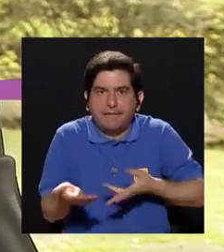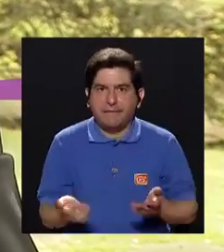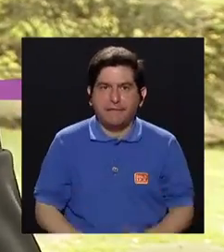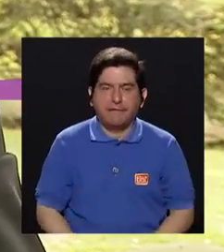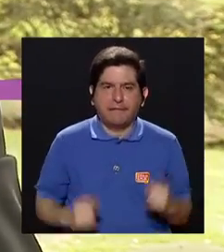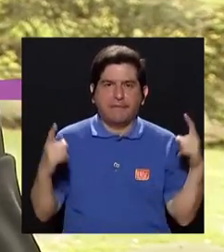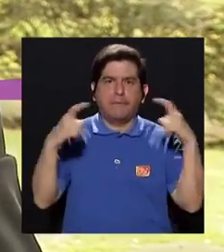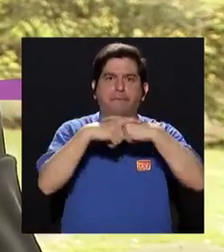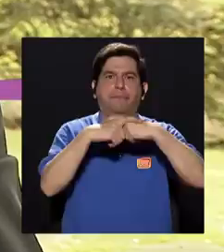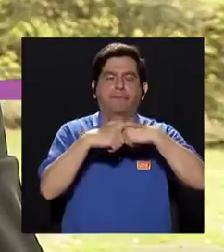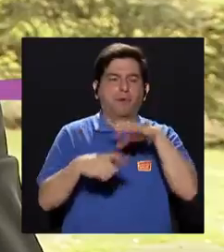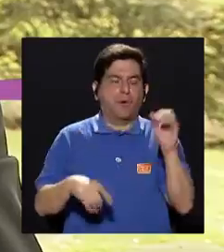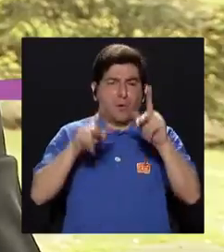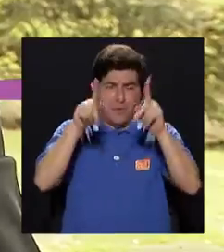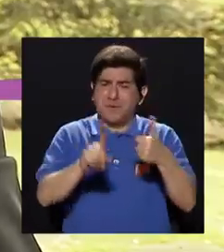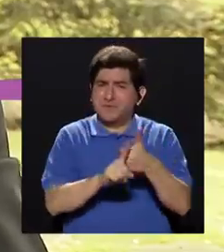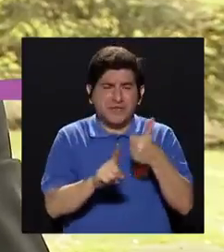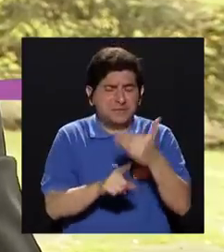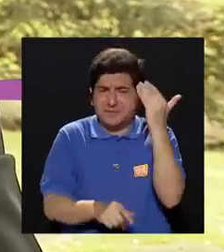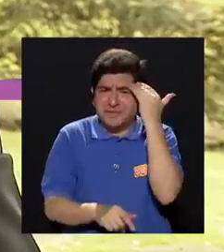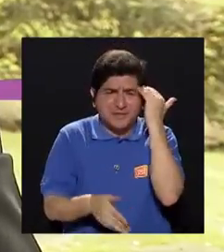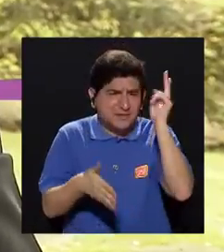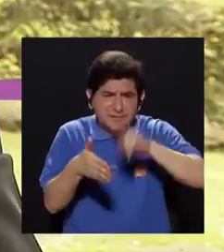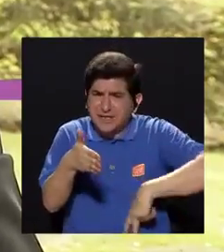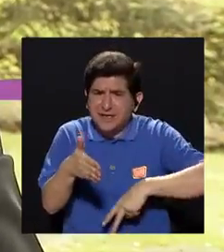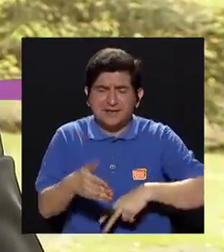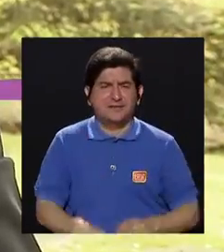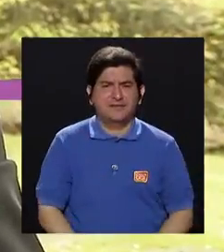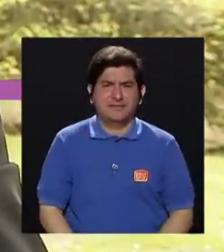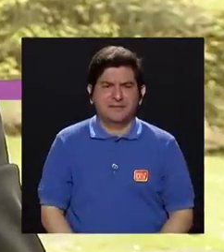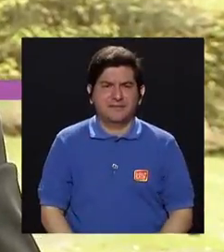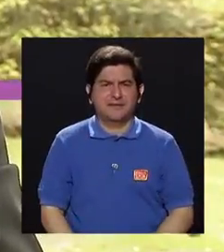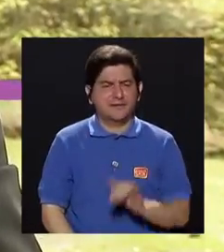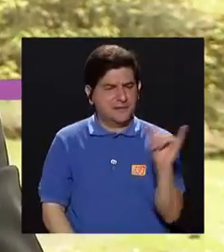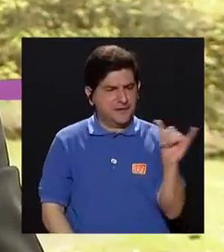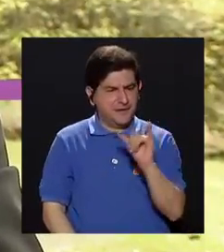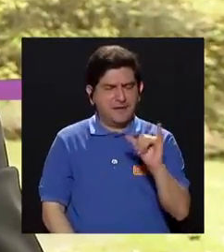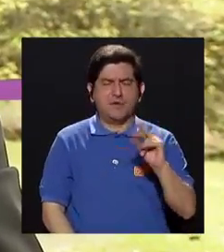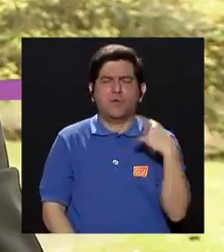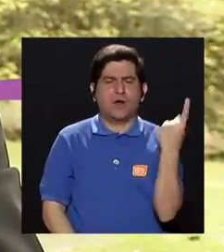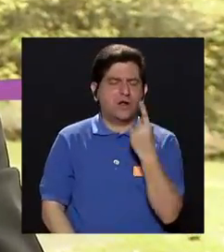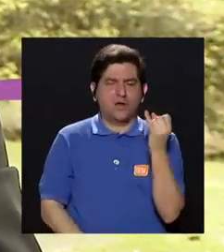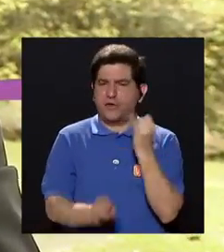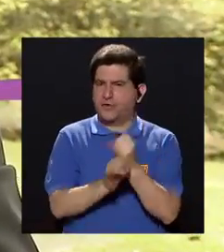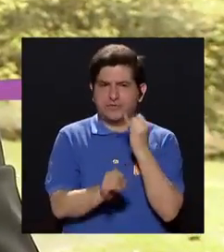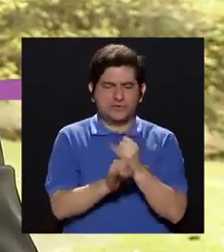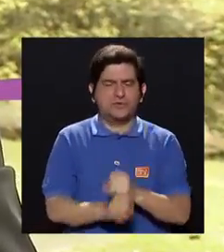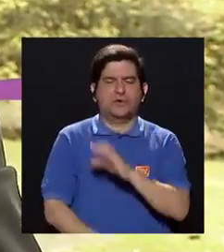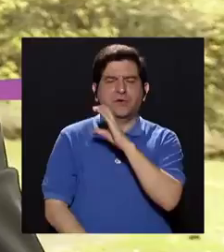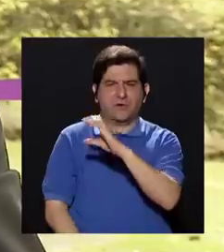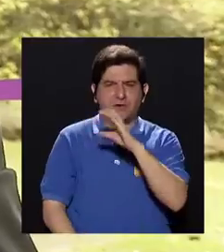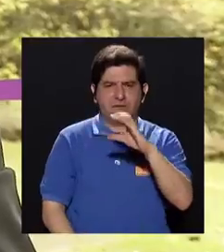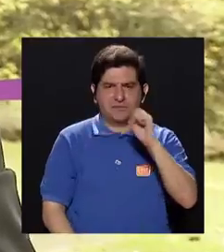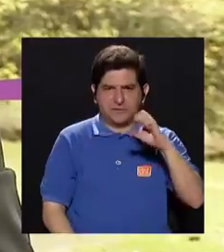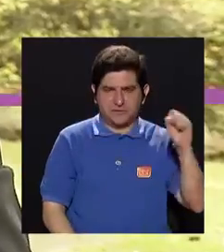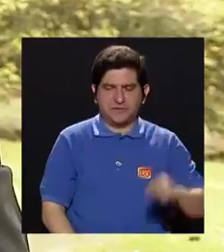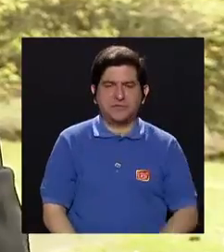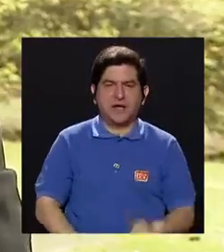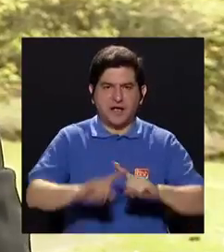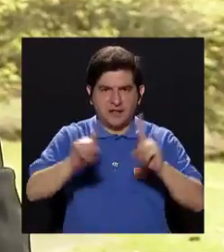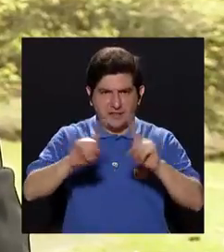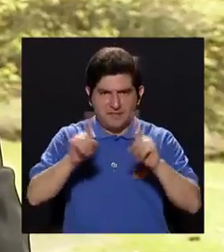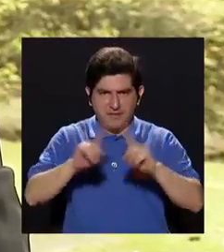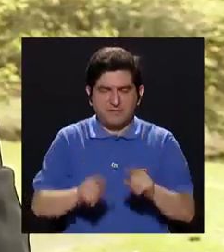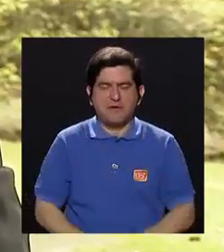complica aún más o el mismo paciente no sabe leer. Entonces, en ese sentido también, no solo la institución caja costarricense, sino muchos de